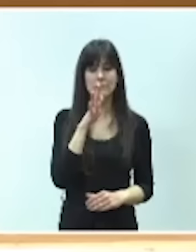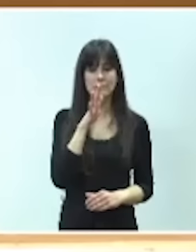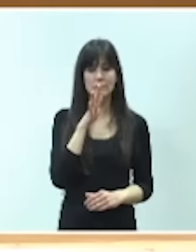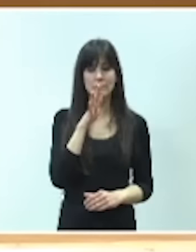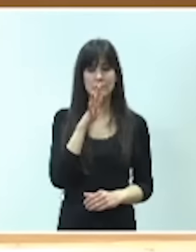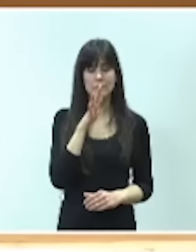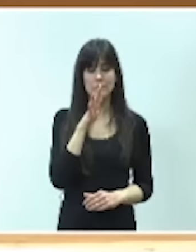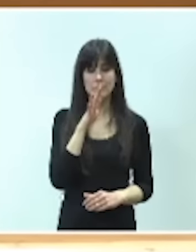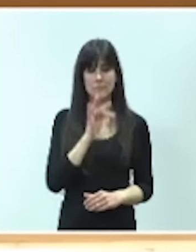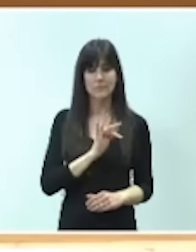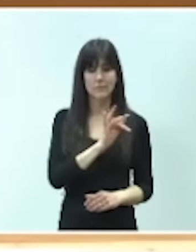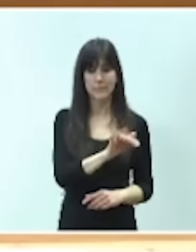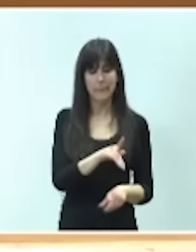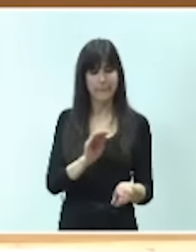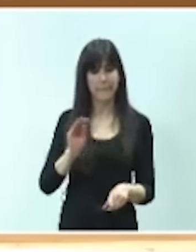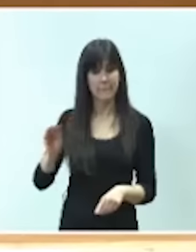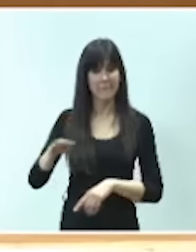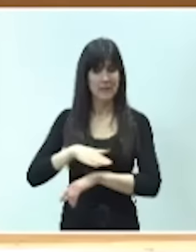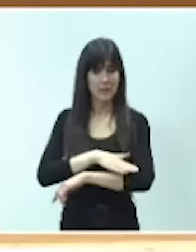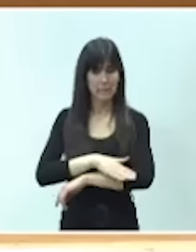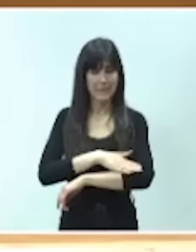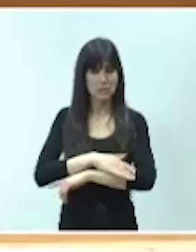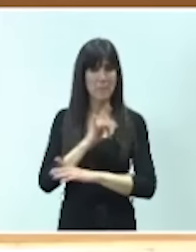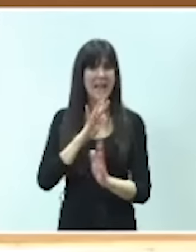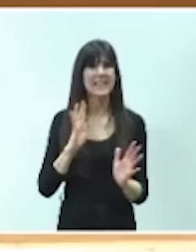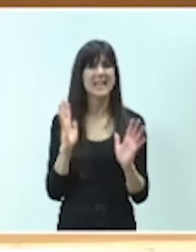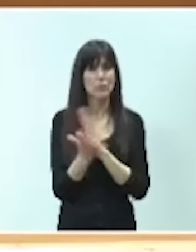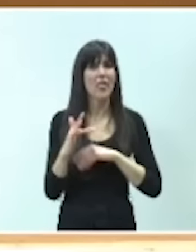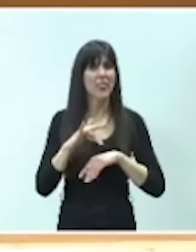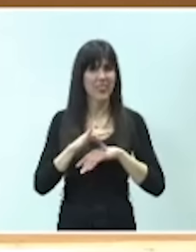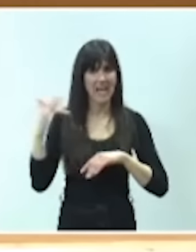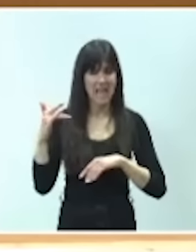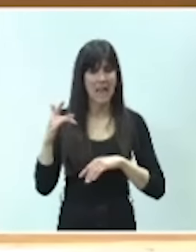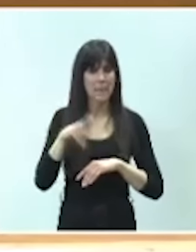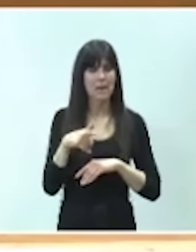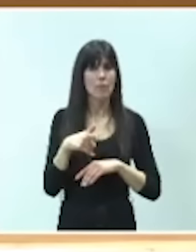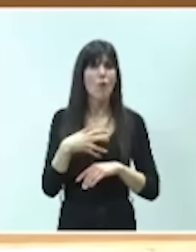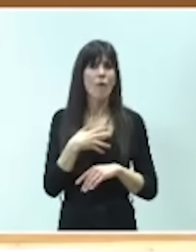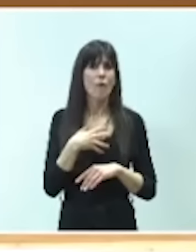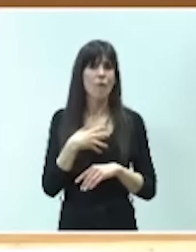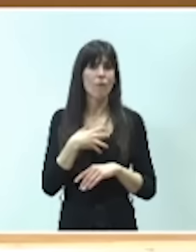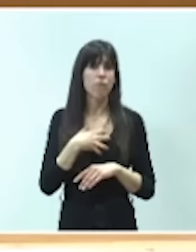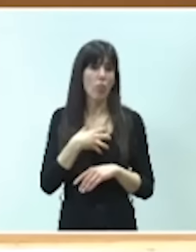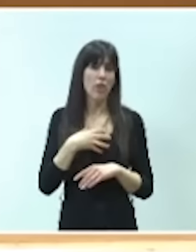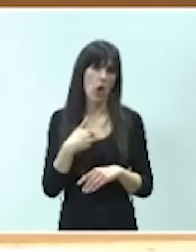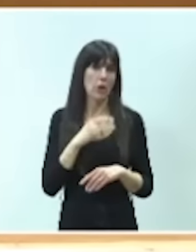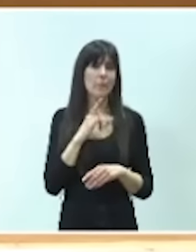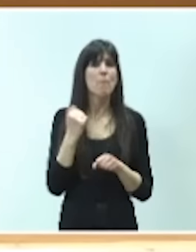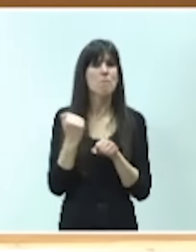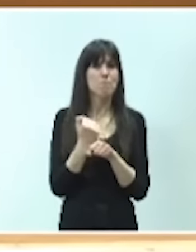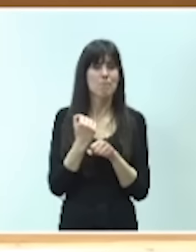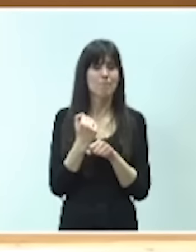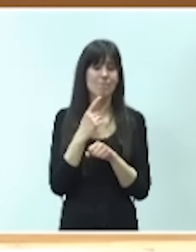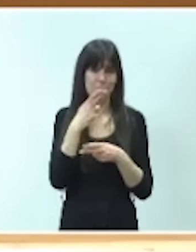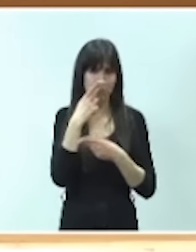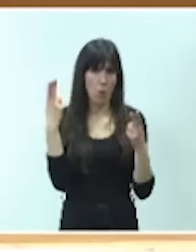La siguiente pregunta dirigida al ministro para la transformación digital y de la función pública corresponde a la formulación de la misma